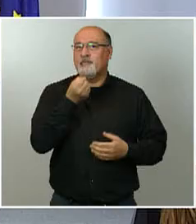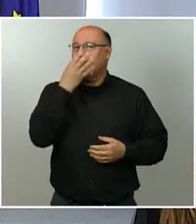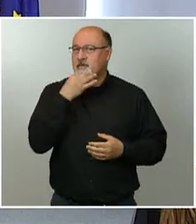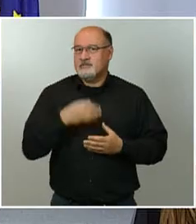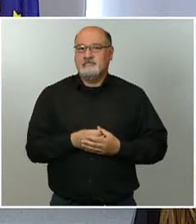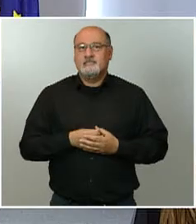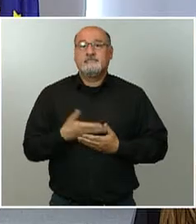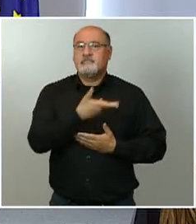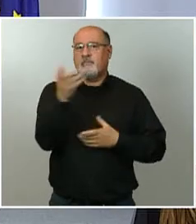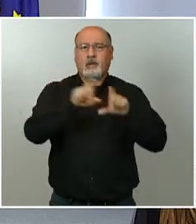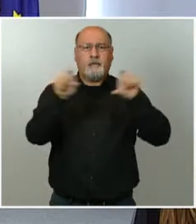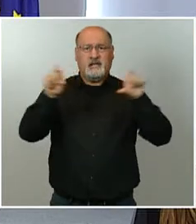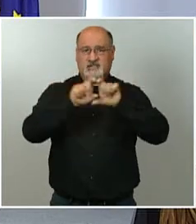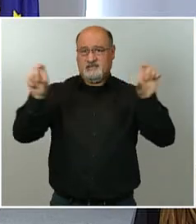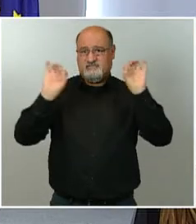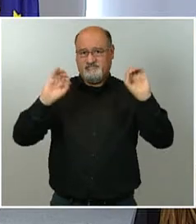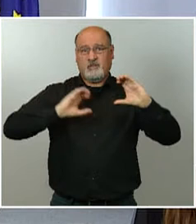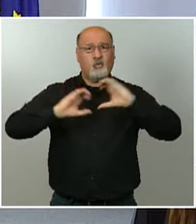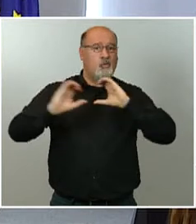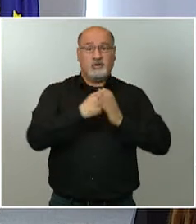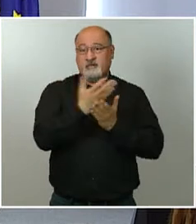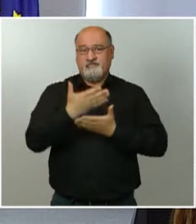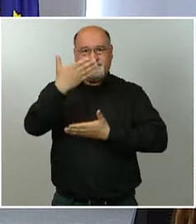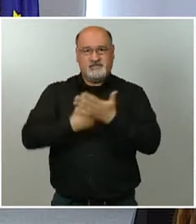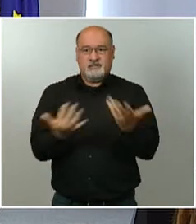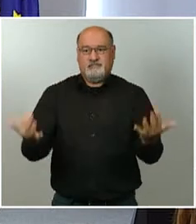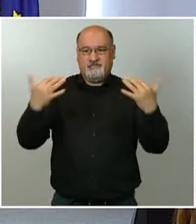comunicación que han acudido a esta convocatoria de prensa.